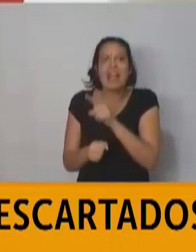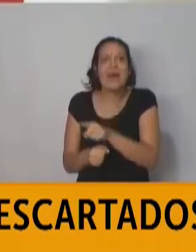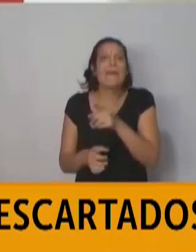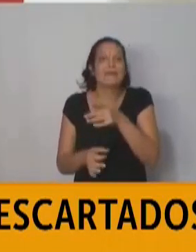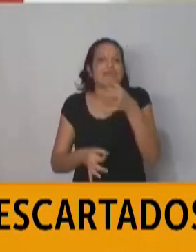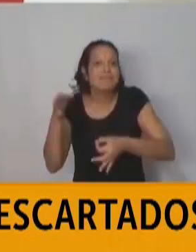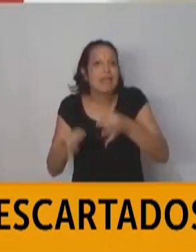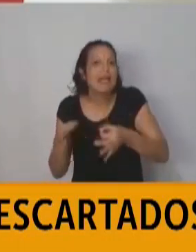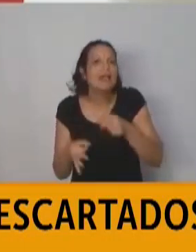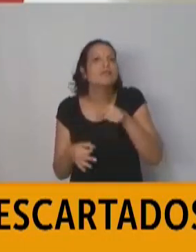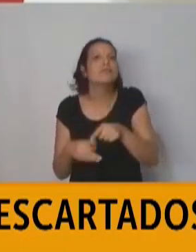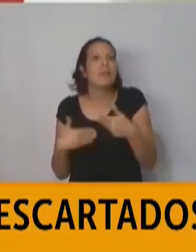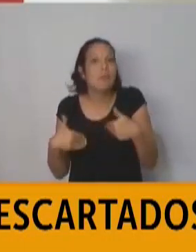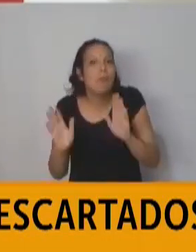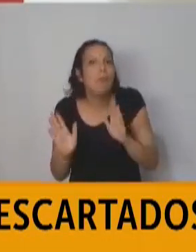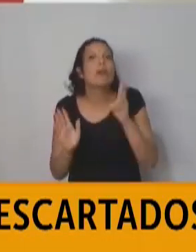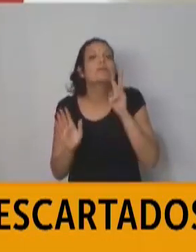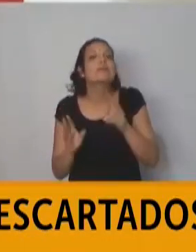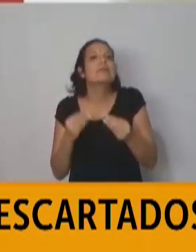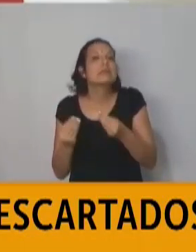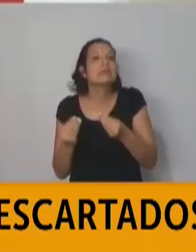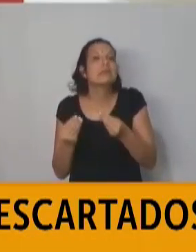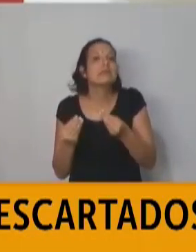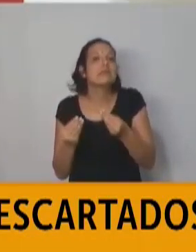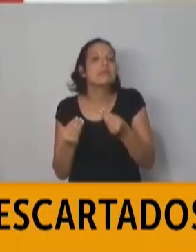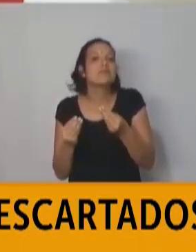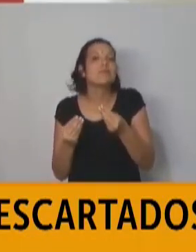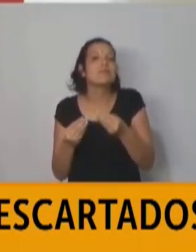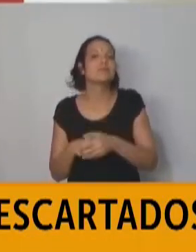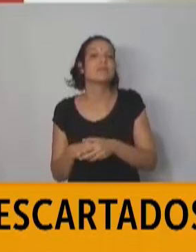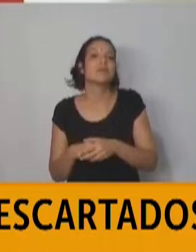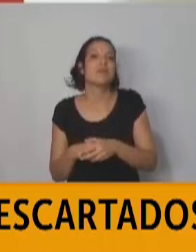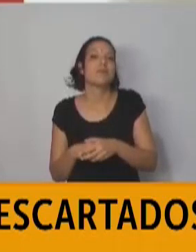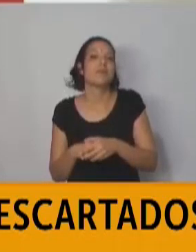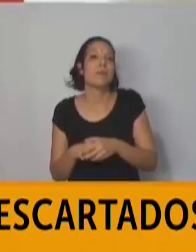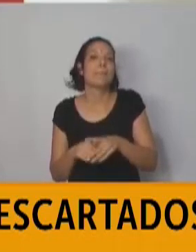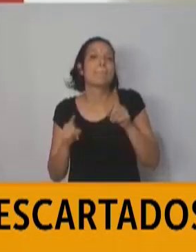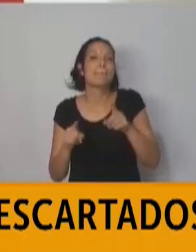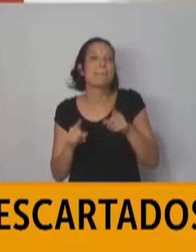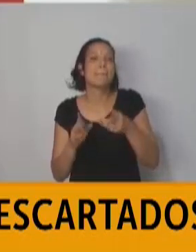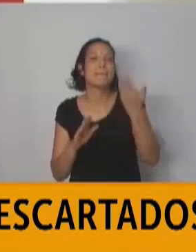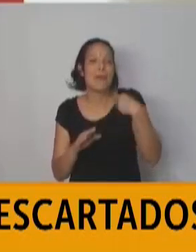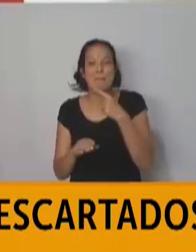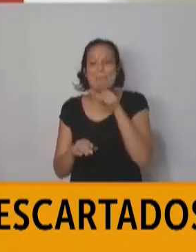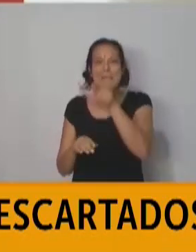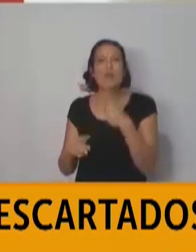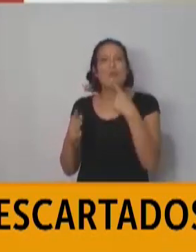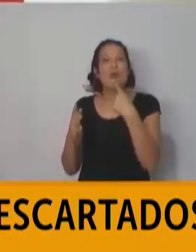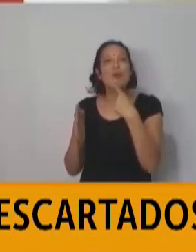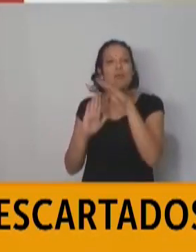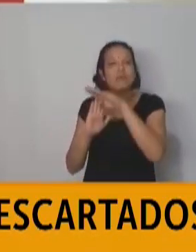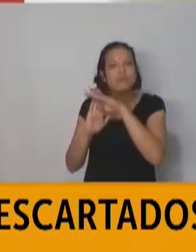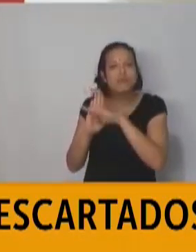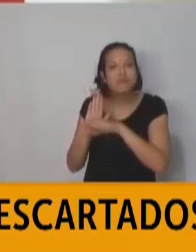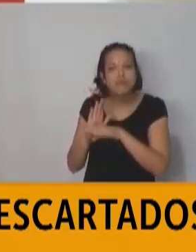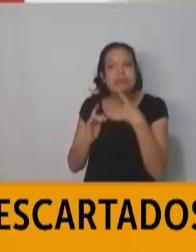de lo que se pueda inferir a través de la encuesta que se le hace a la persona. Esos solamente